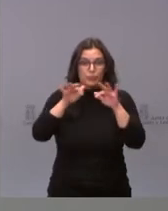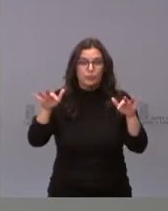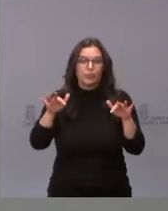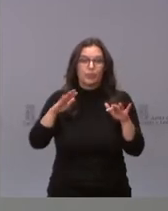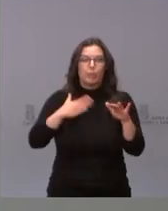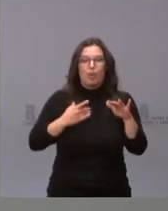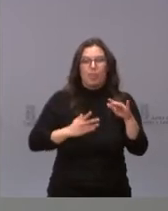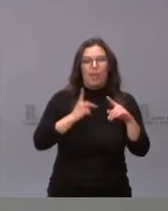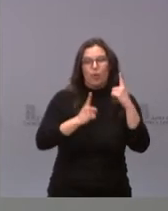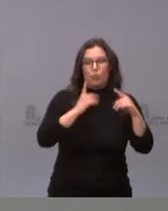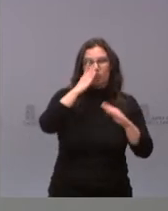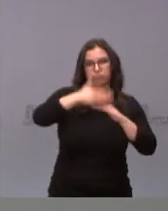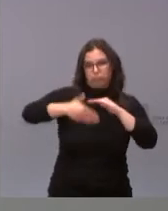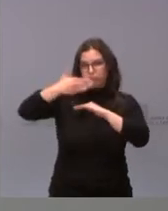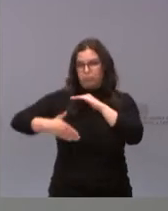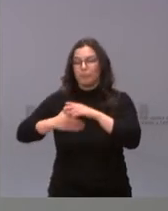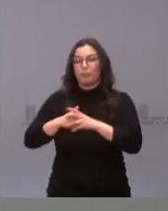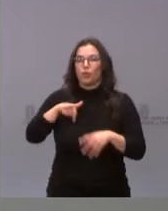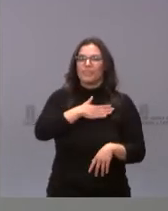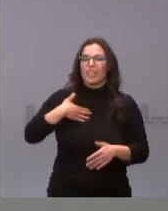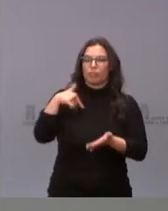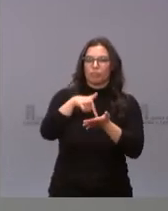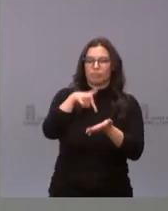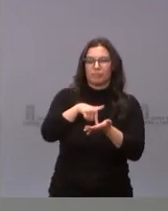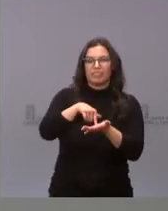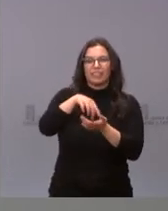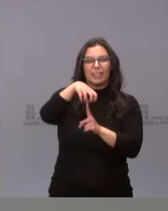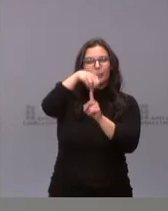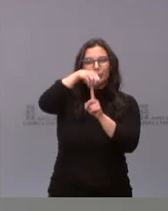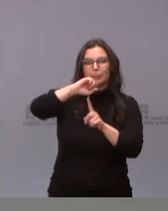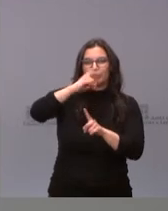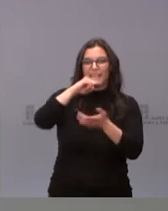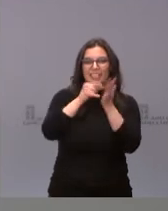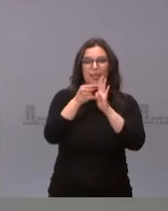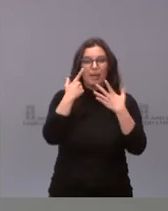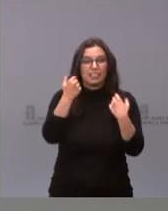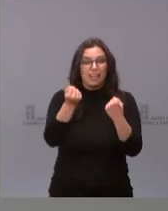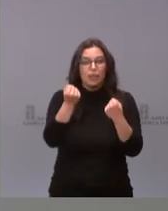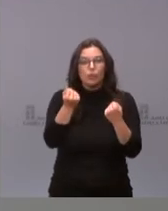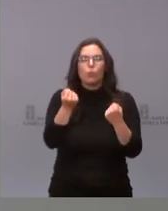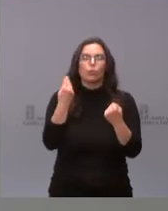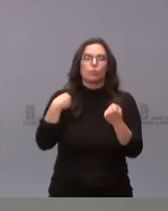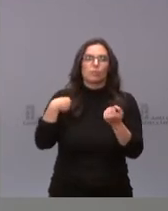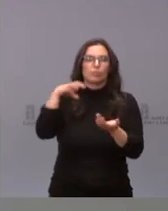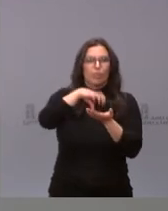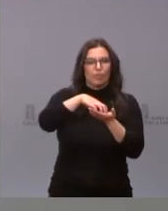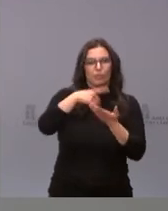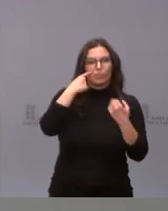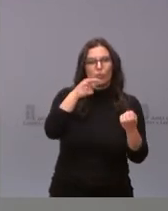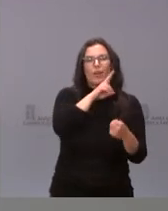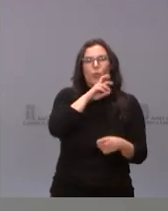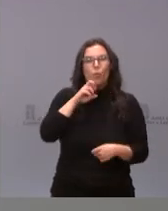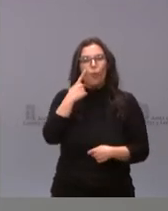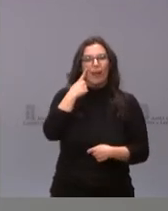Hoy quiero reivindicar la atención primaria como el eje central del sistema y como lo denominan algunos países nórdicos, el guardián del sistema